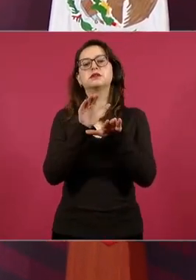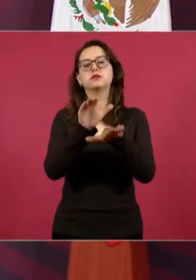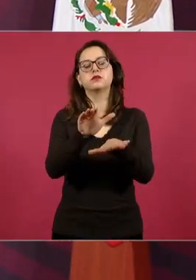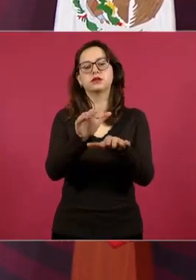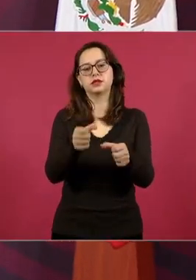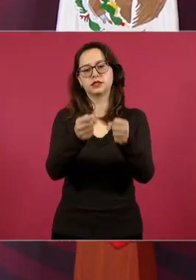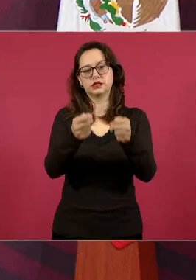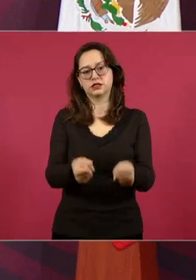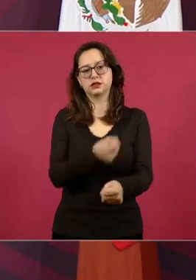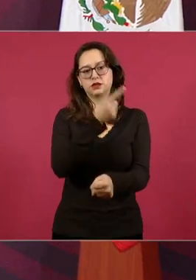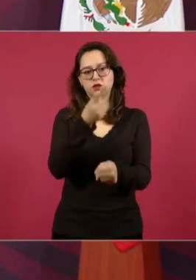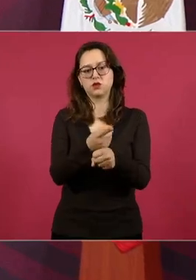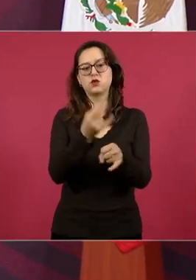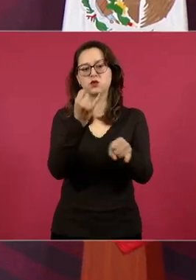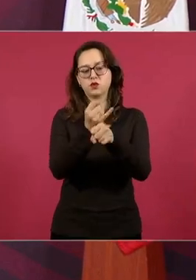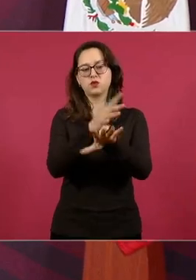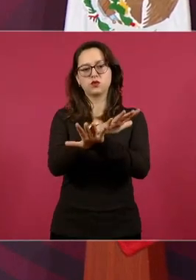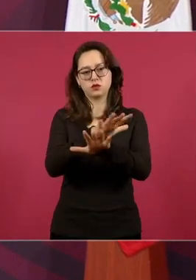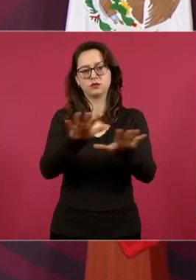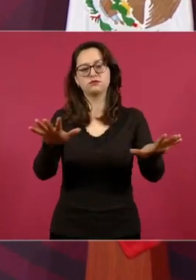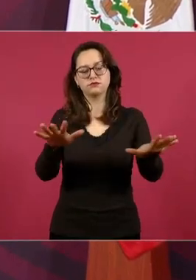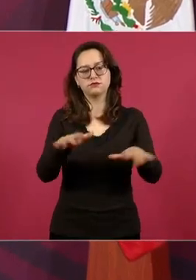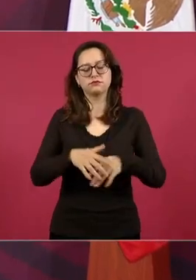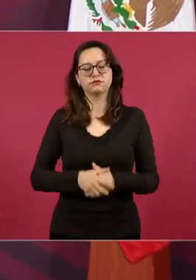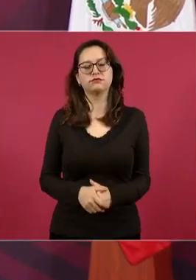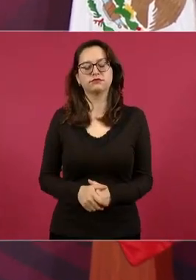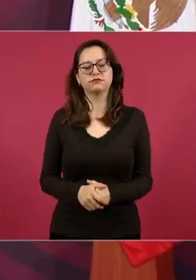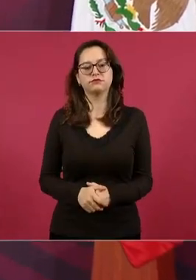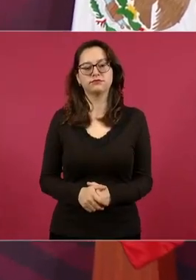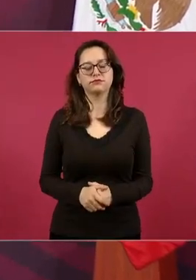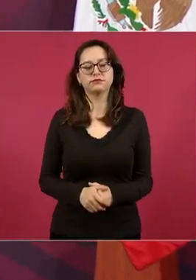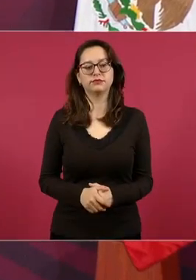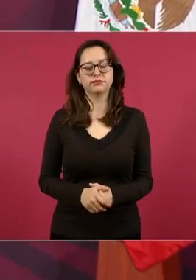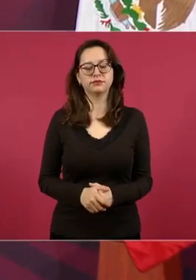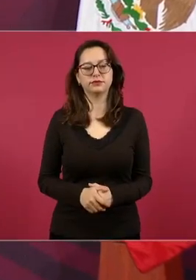Es lo que nos corresponde,